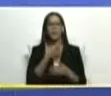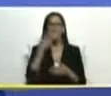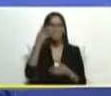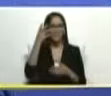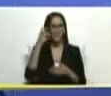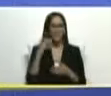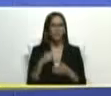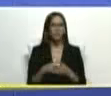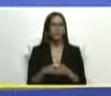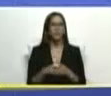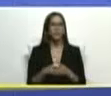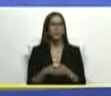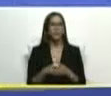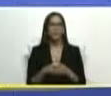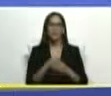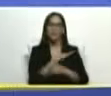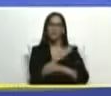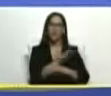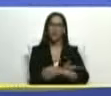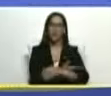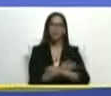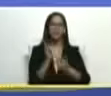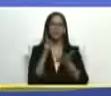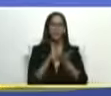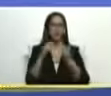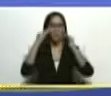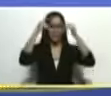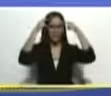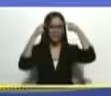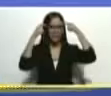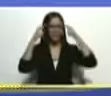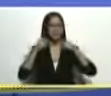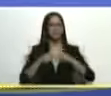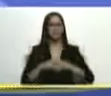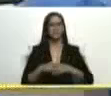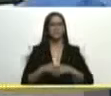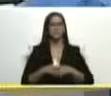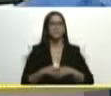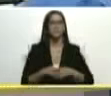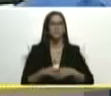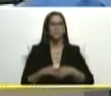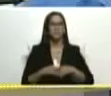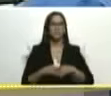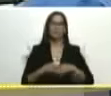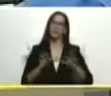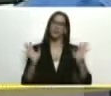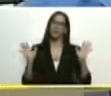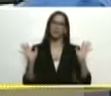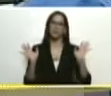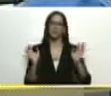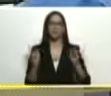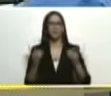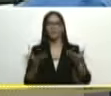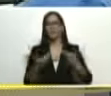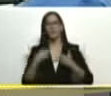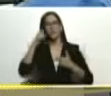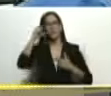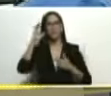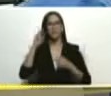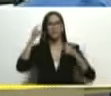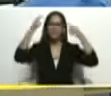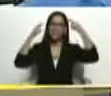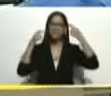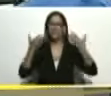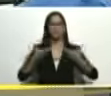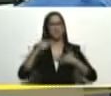invencible luego apareció el comandante antiguo Chávez no tremendo pues no los envió Dios Chávez no